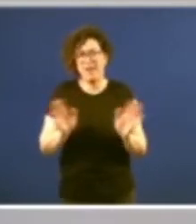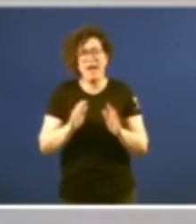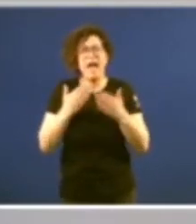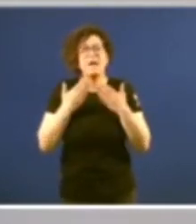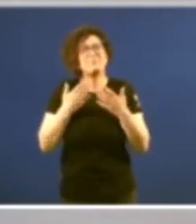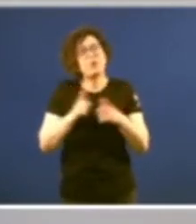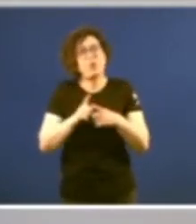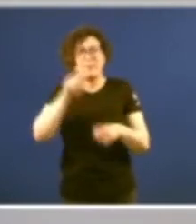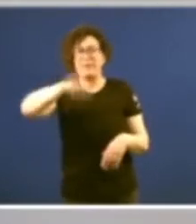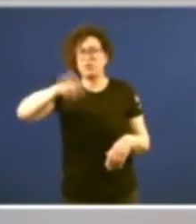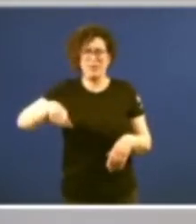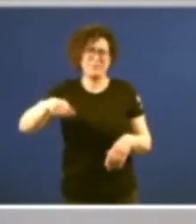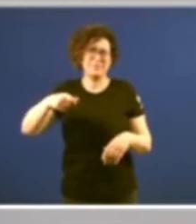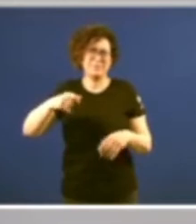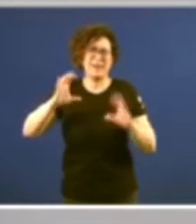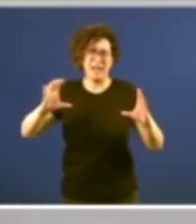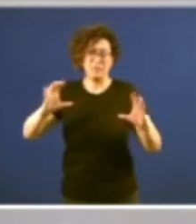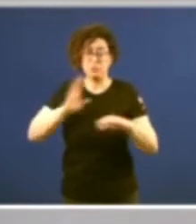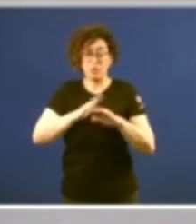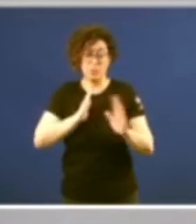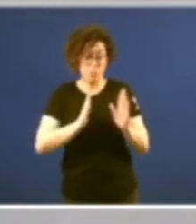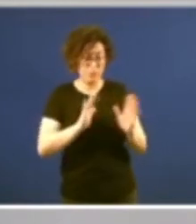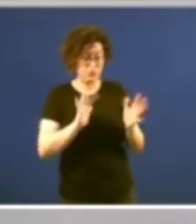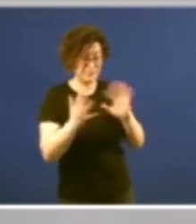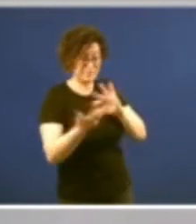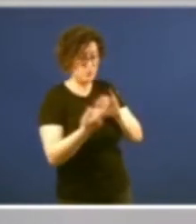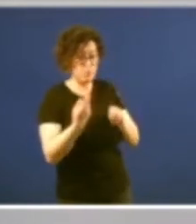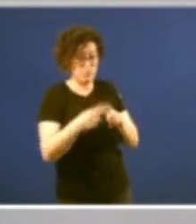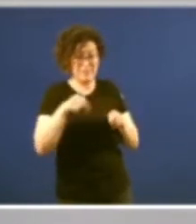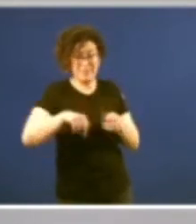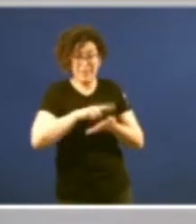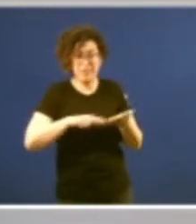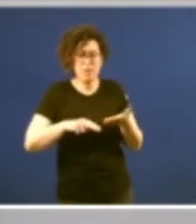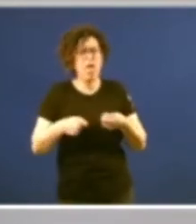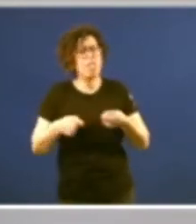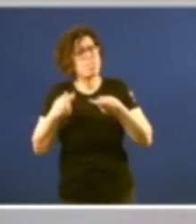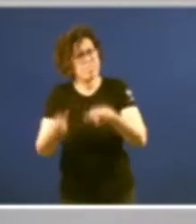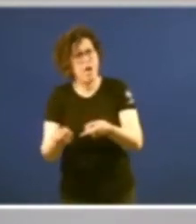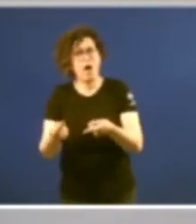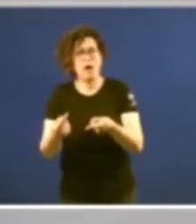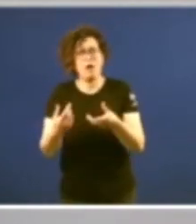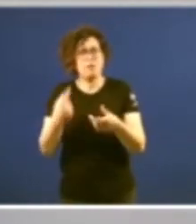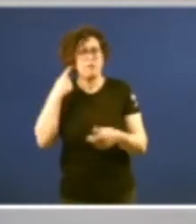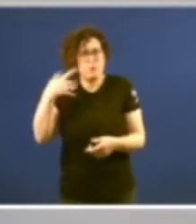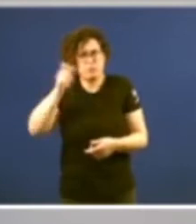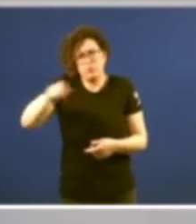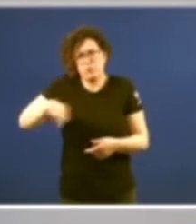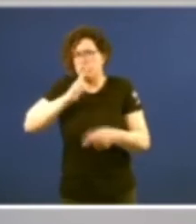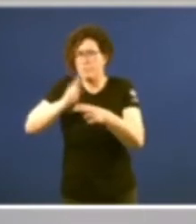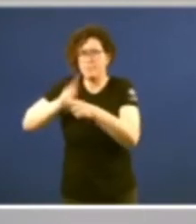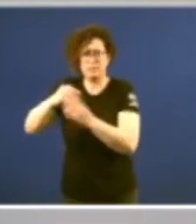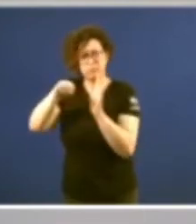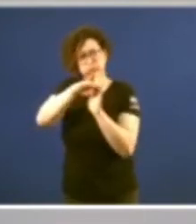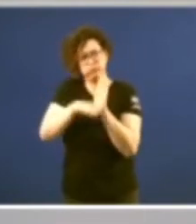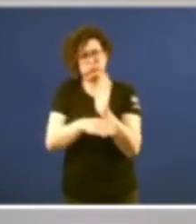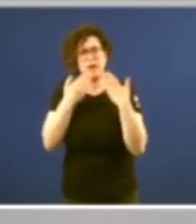personalidades que en el momento de la transición política y Galicia aportó grandes nombres en ese ámbito hicieron